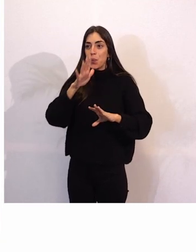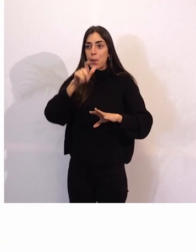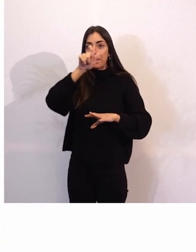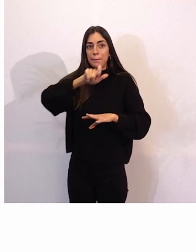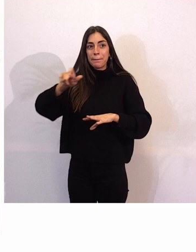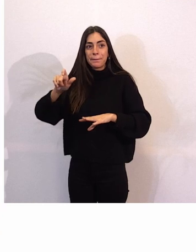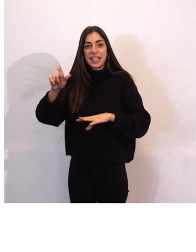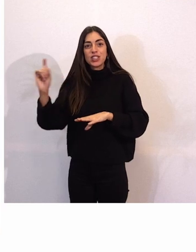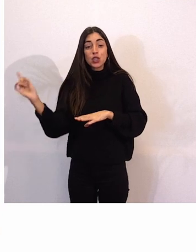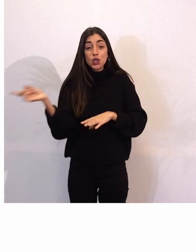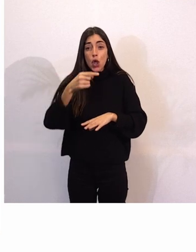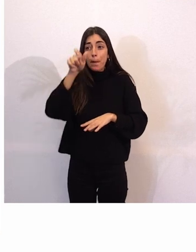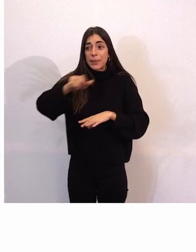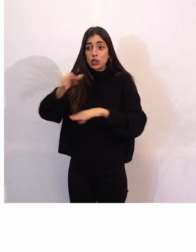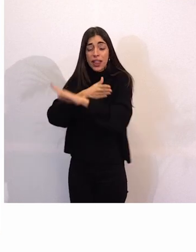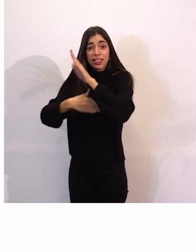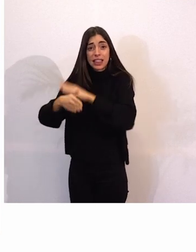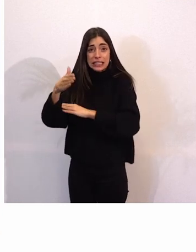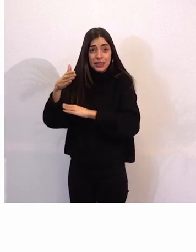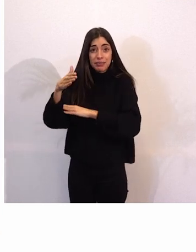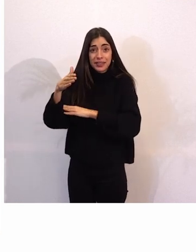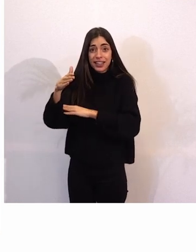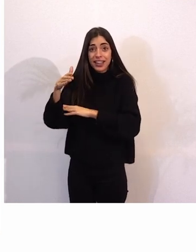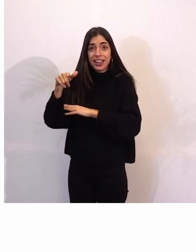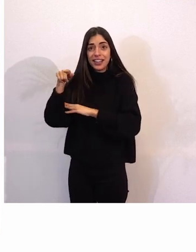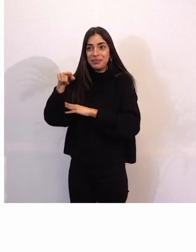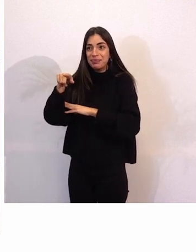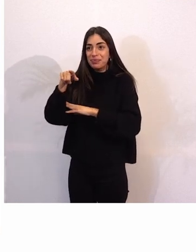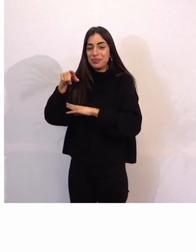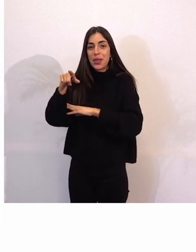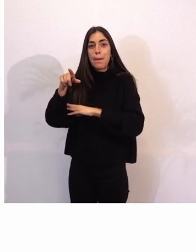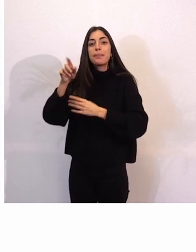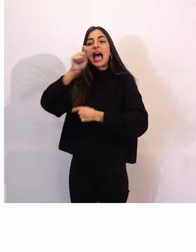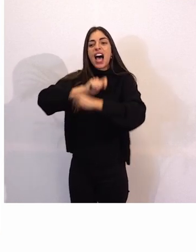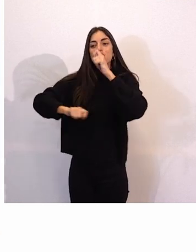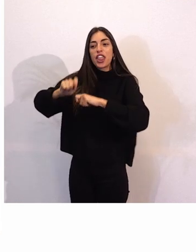que la persona con discapacidad sabe lo que ocurre en esas asociaciones.